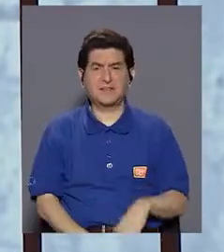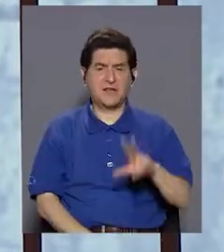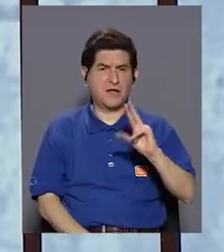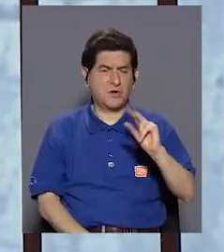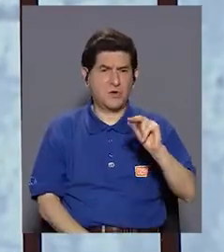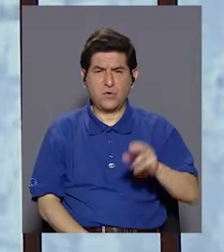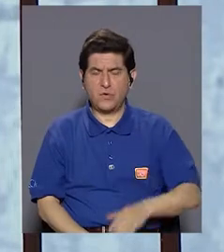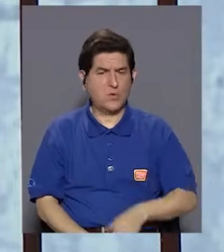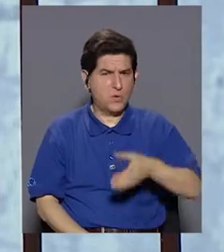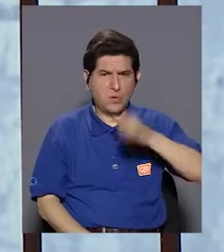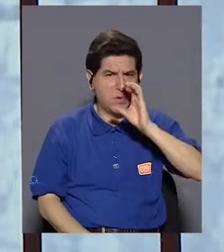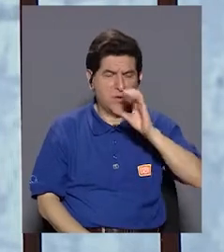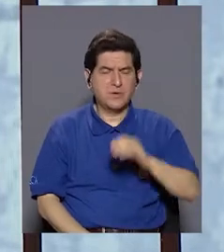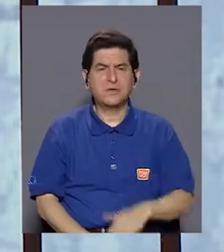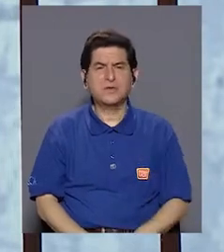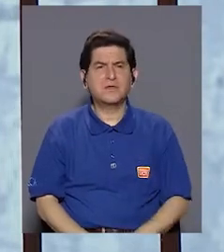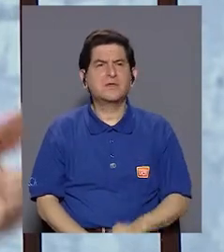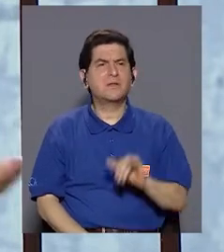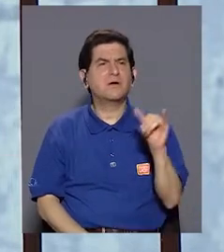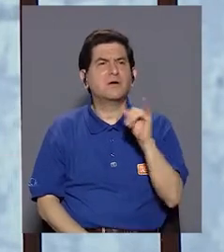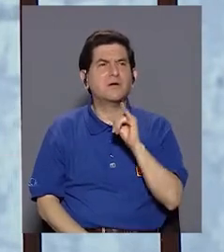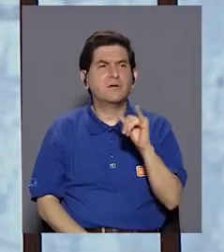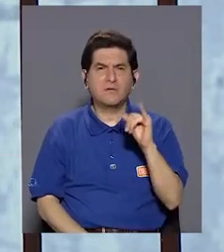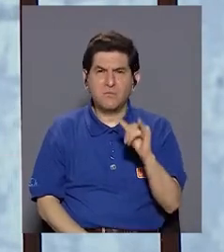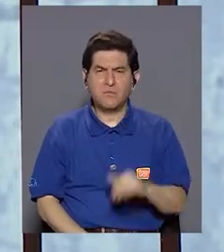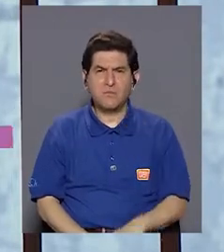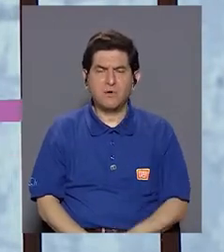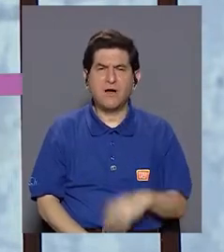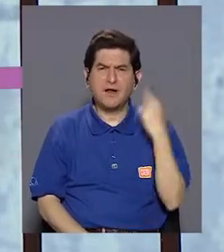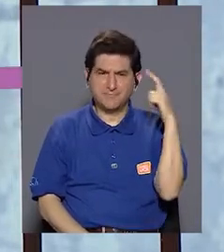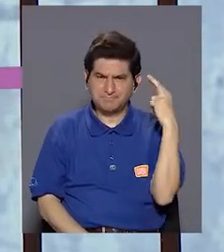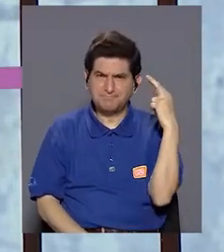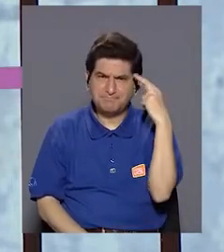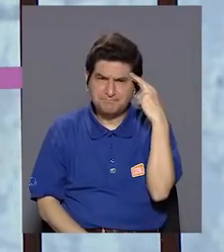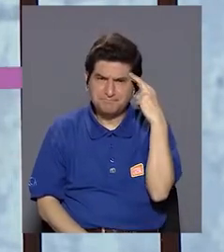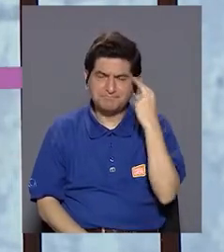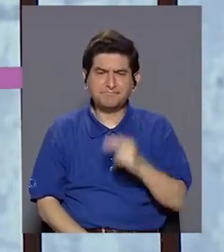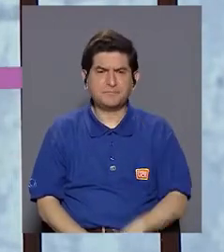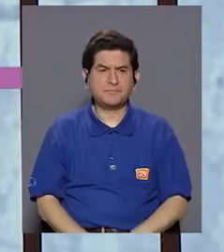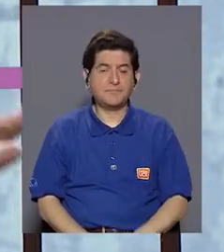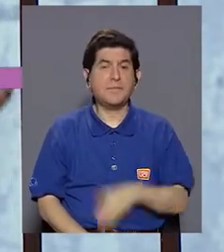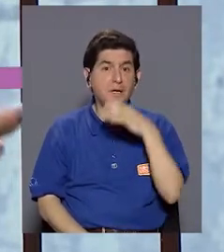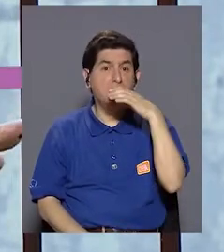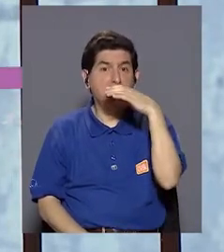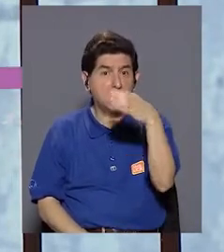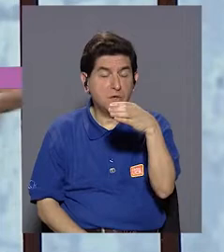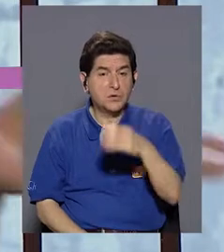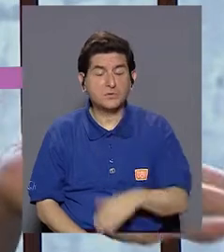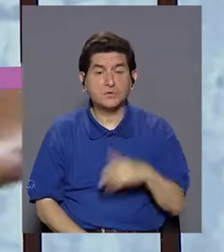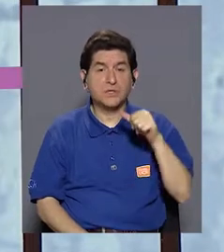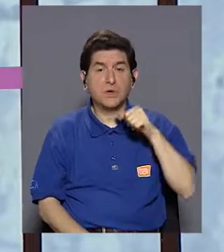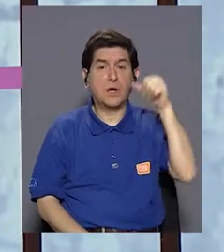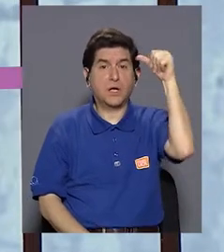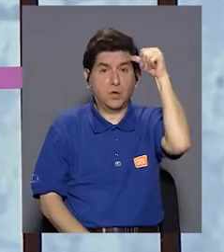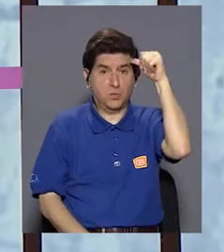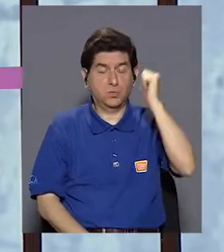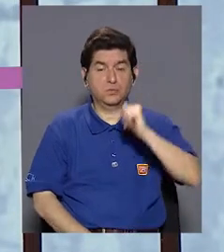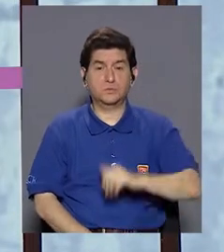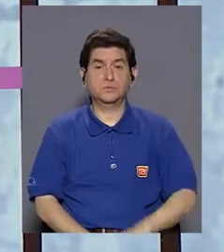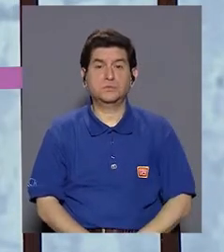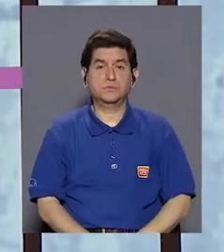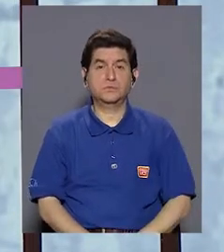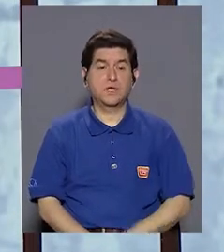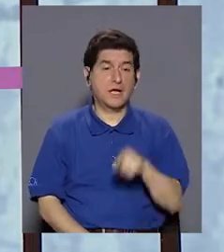algo tomado, llama también a la reflexión y la recomendación para los adultos,